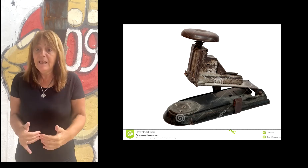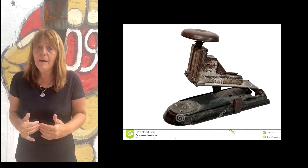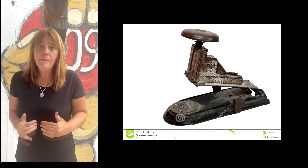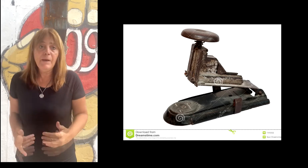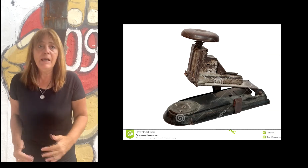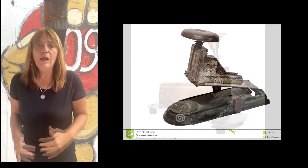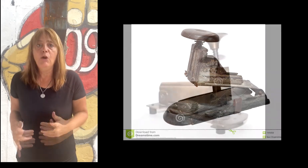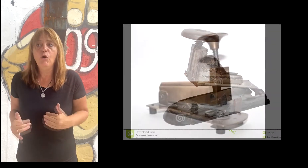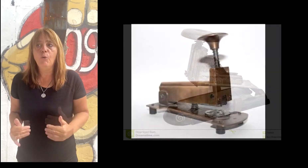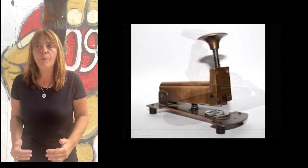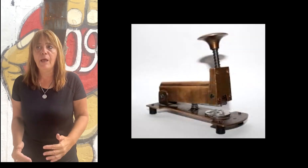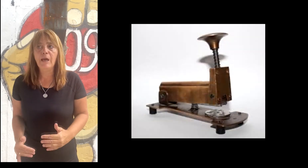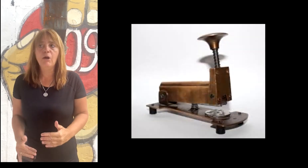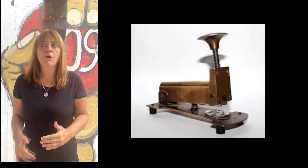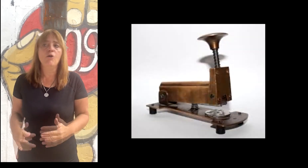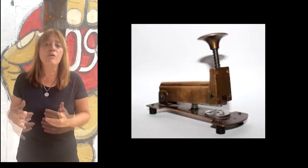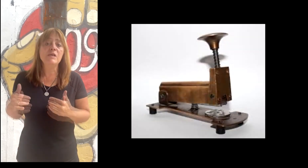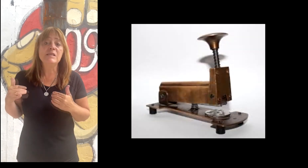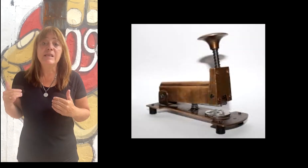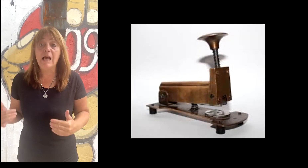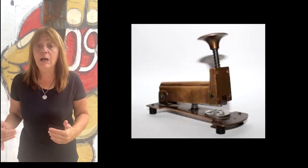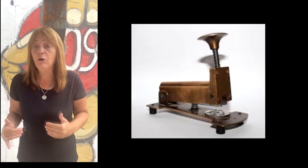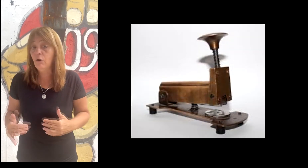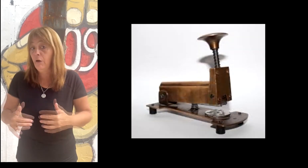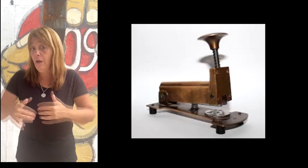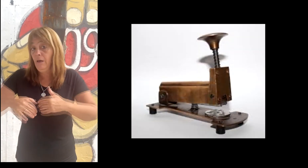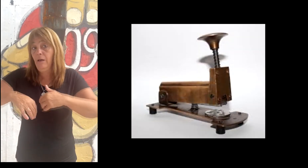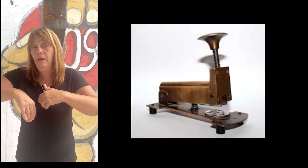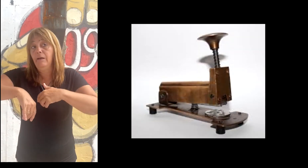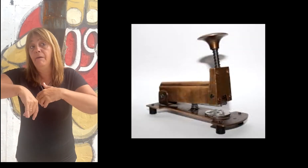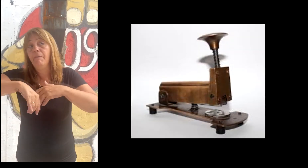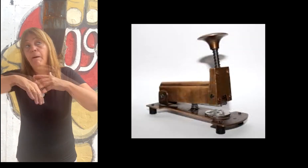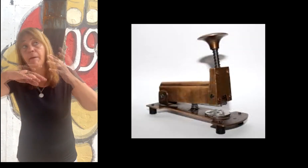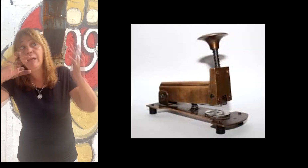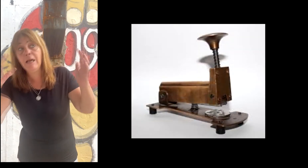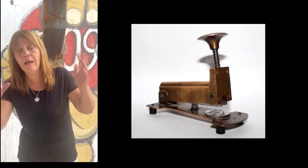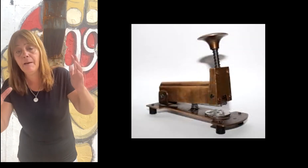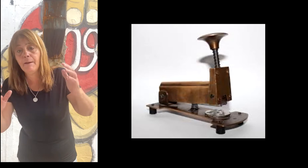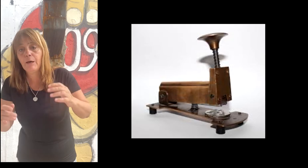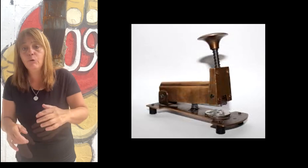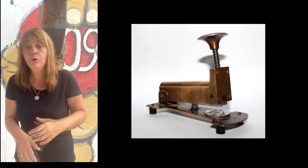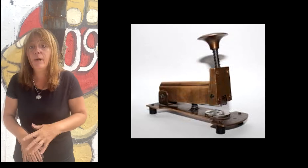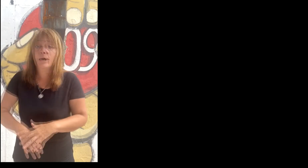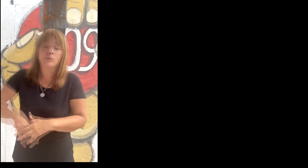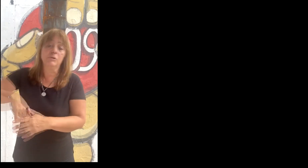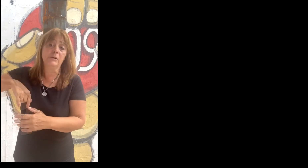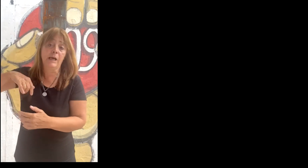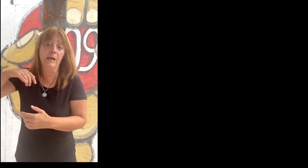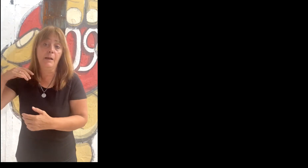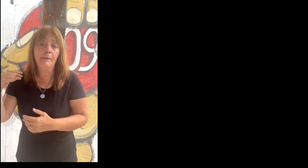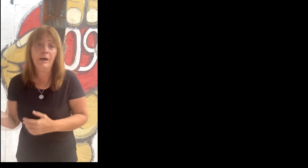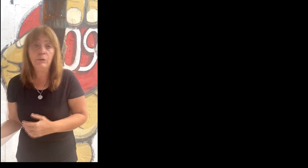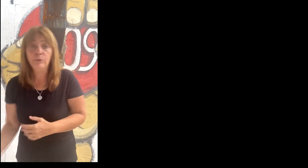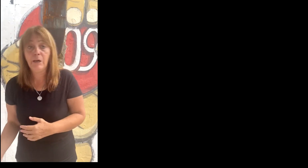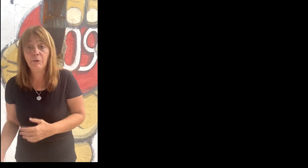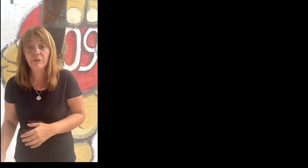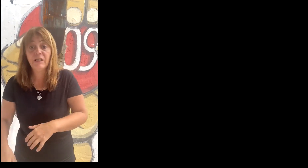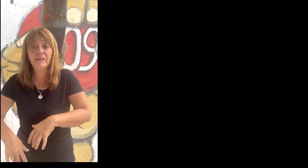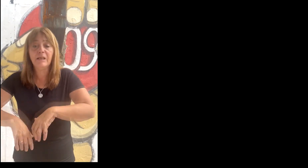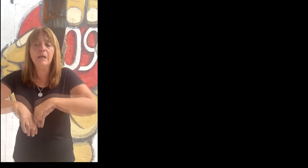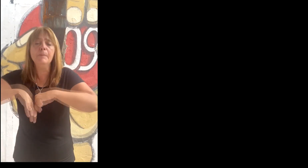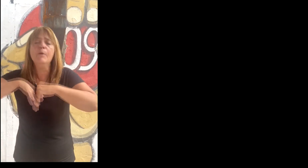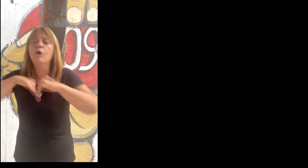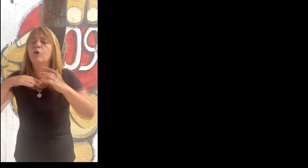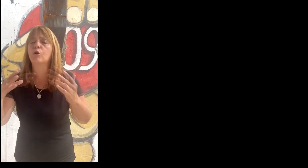una computadora adentro para tener ese costo. Tampoco sabe por qué. Y también fue una compra directa. No hubo licitación